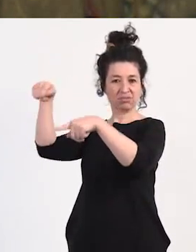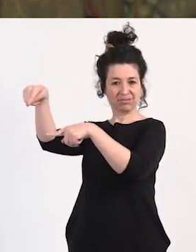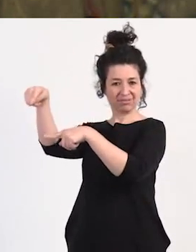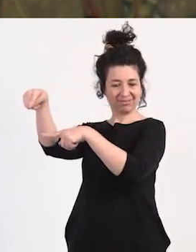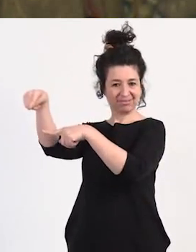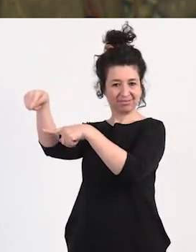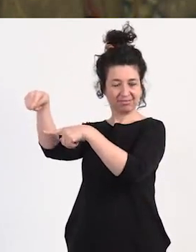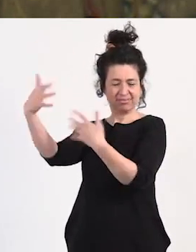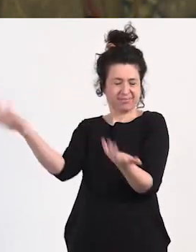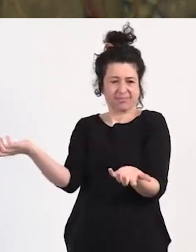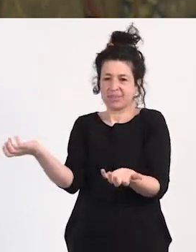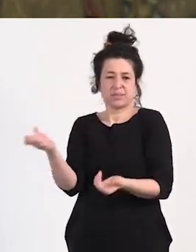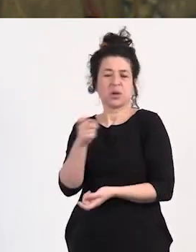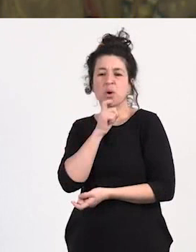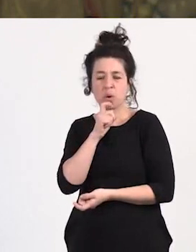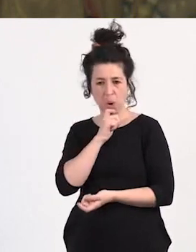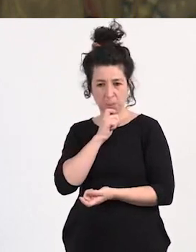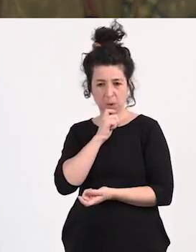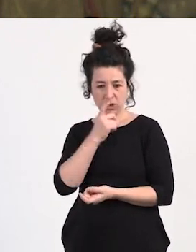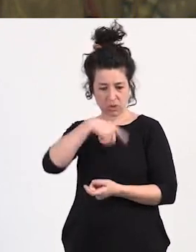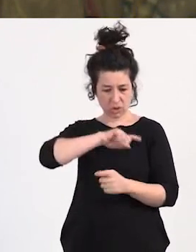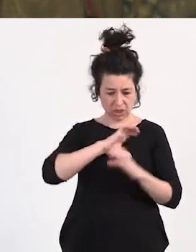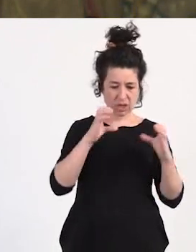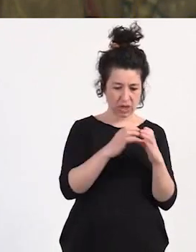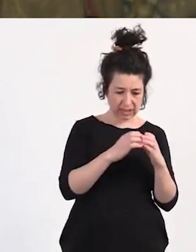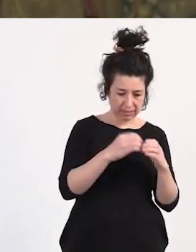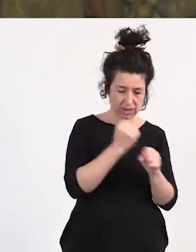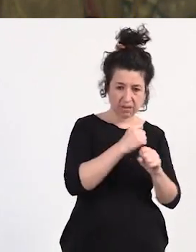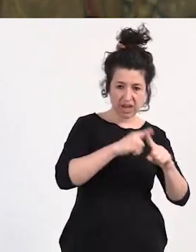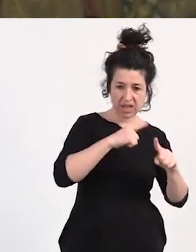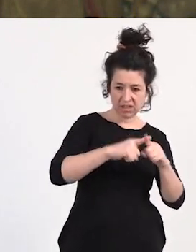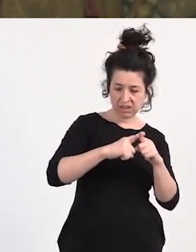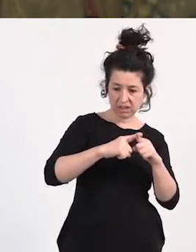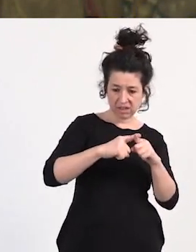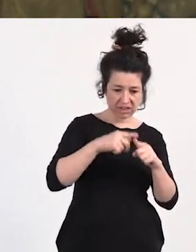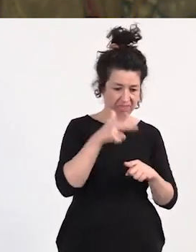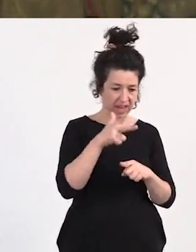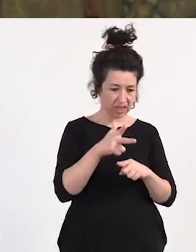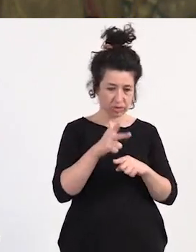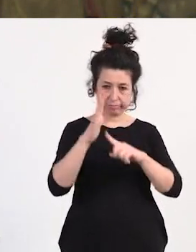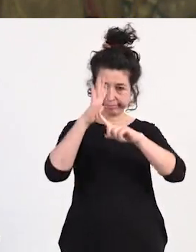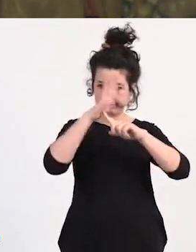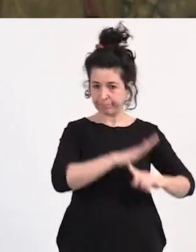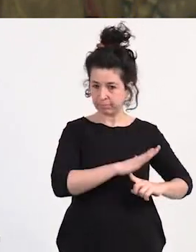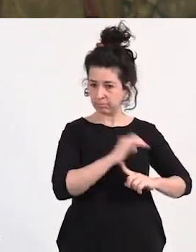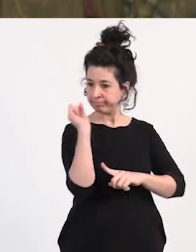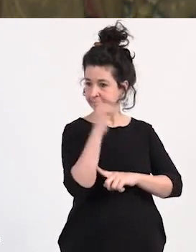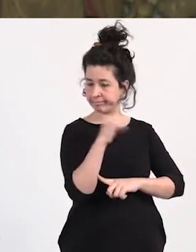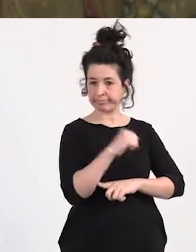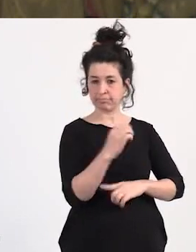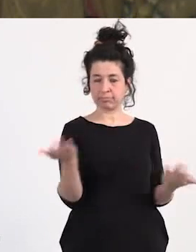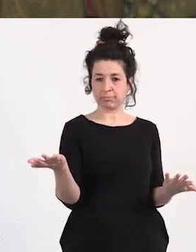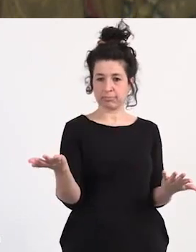puede ser una vez más que el colectivo de trabajadoras sexuales esté negada de sus derechos cuando es la